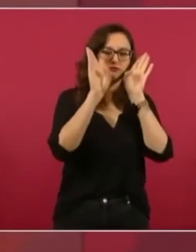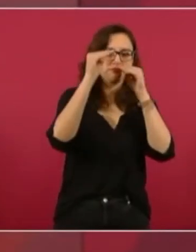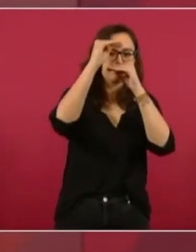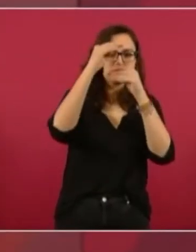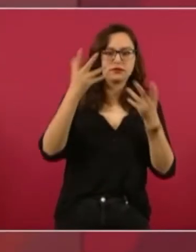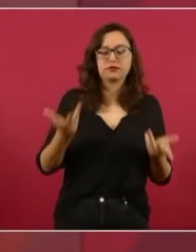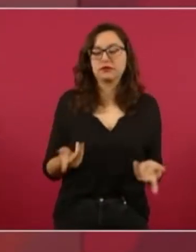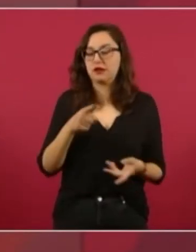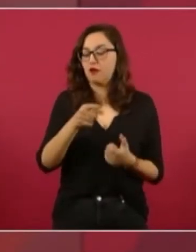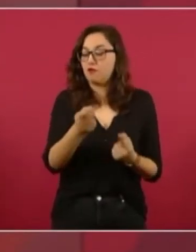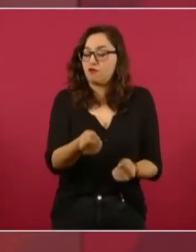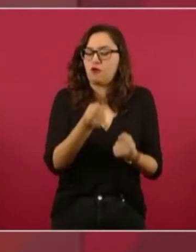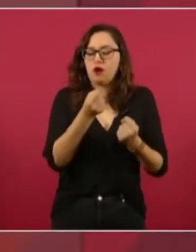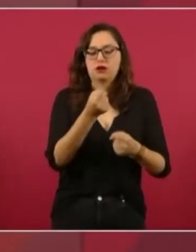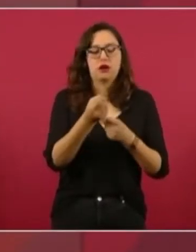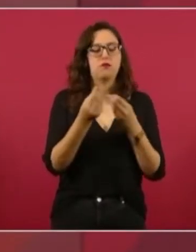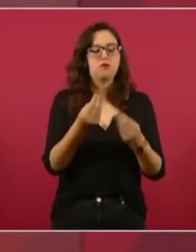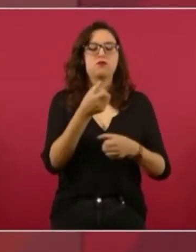tenido mucha fuerza.